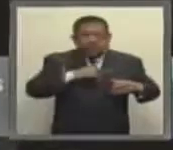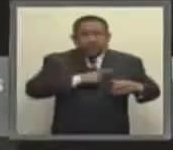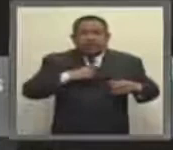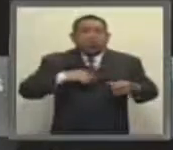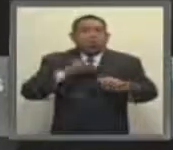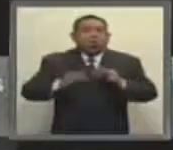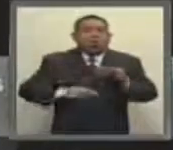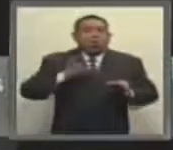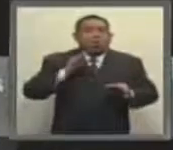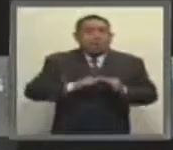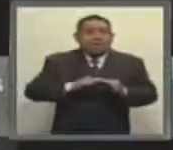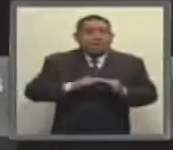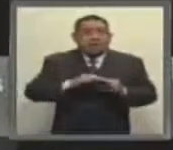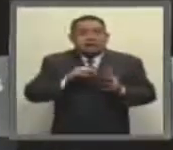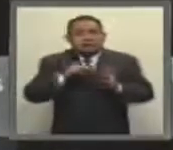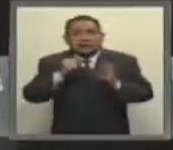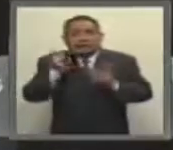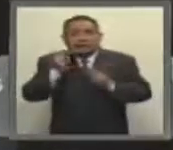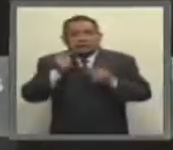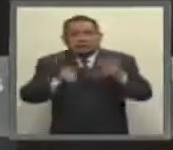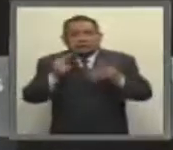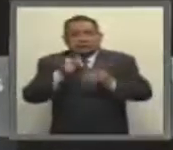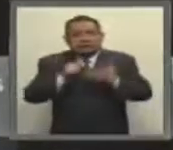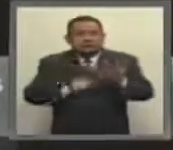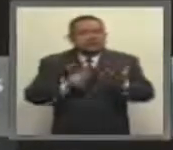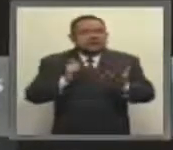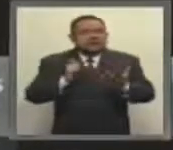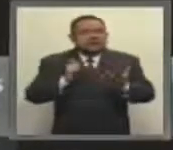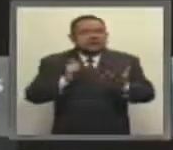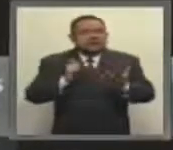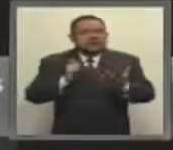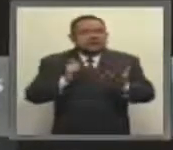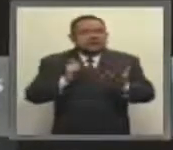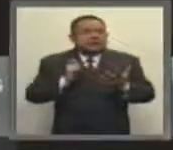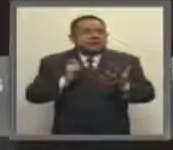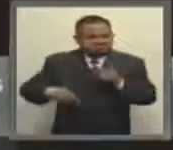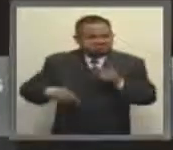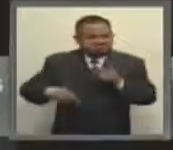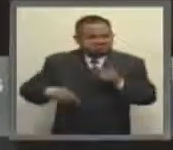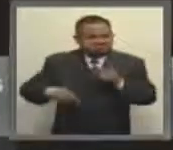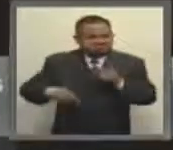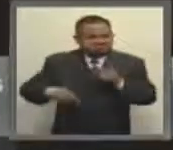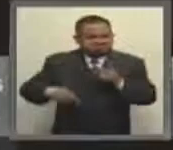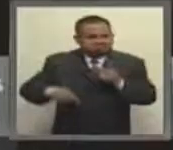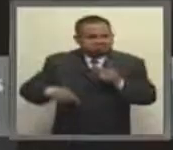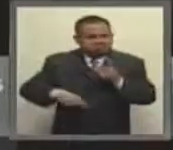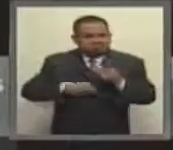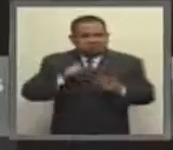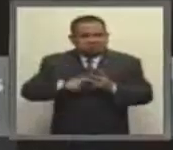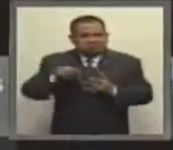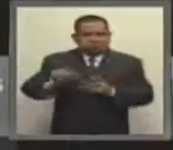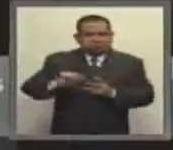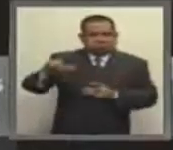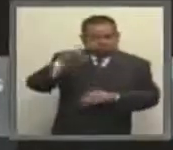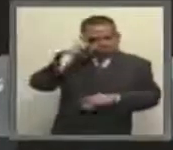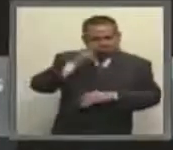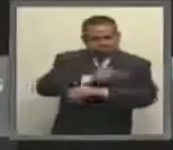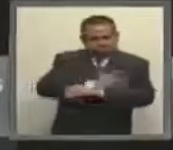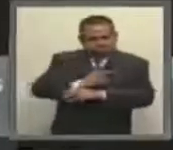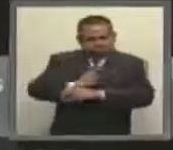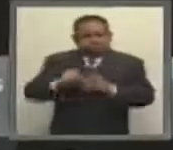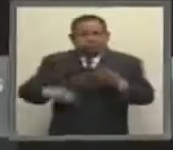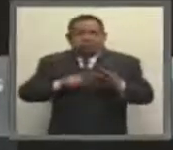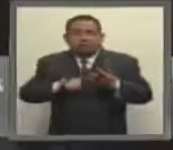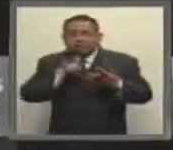cumplir con determinados requisitos, entre otros, experiencia, capacidad, prestigio profesional y